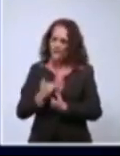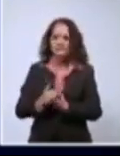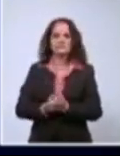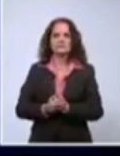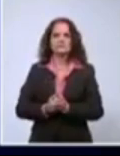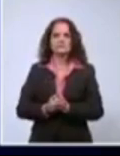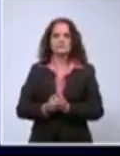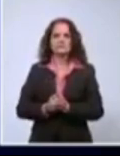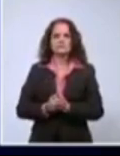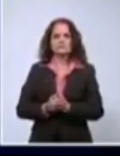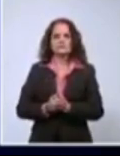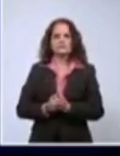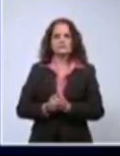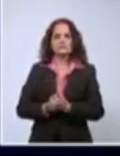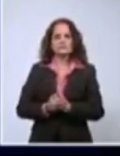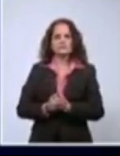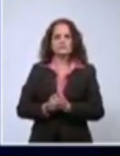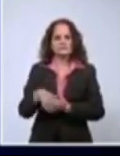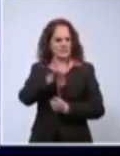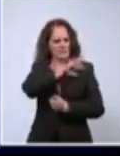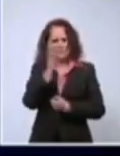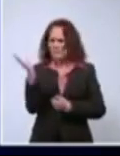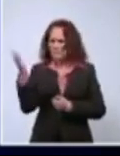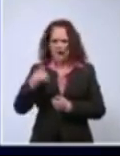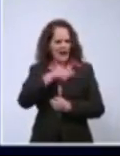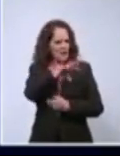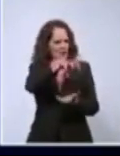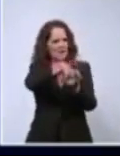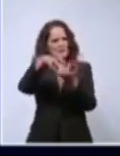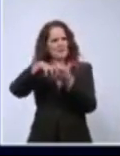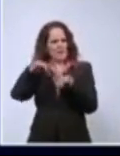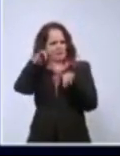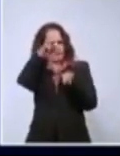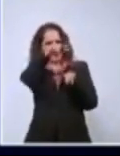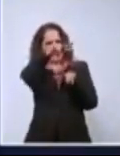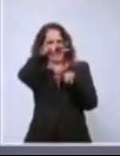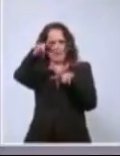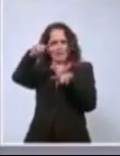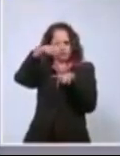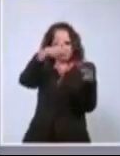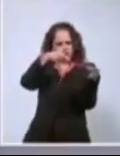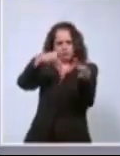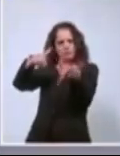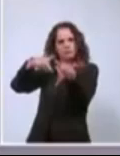Van a empezar a meterle dron a las estaciones. Vengan para acá. Dale a hacerle. Si lo estamos esperando a hacerle.